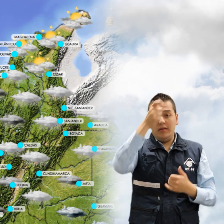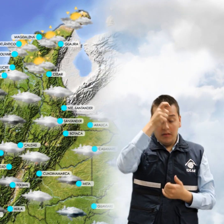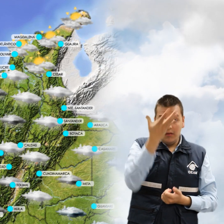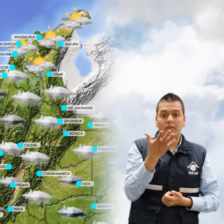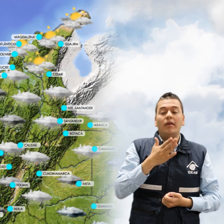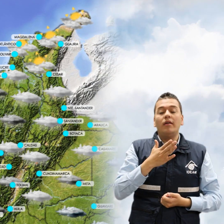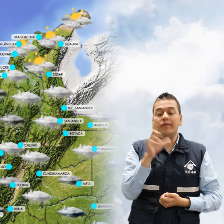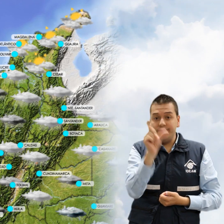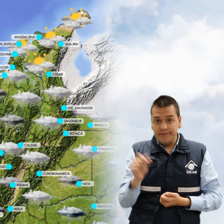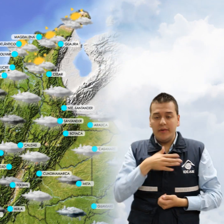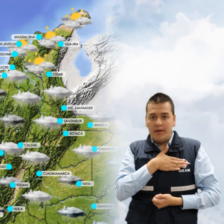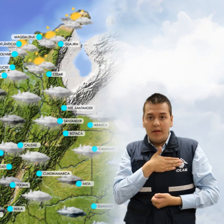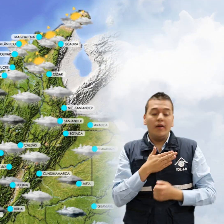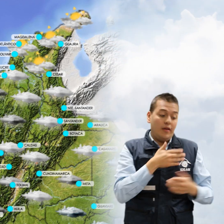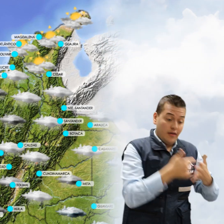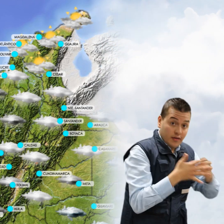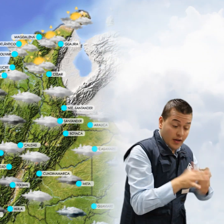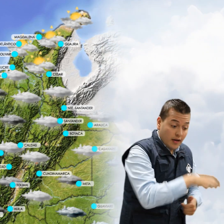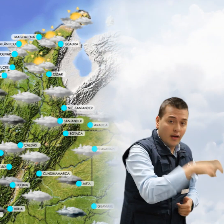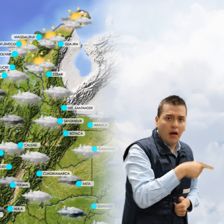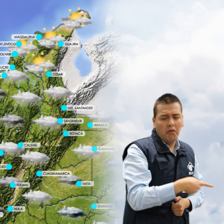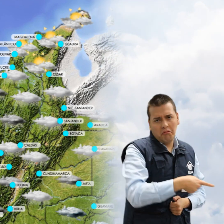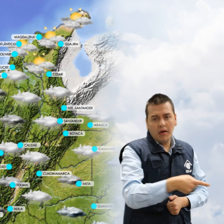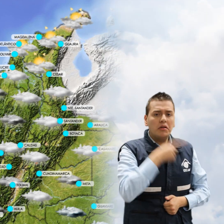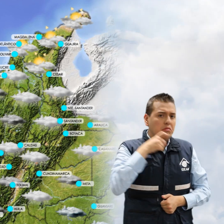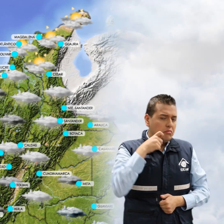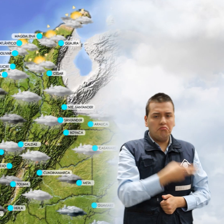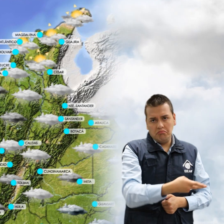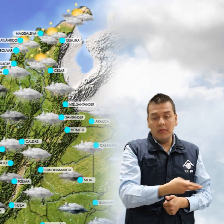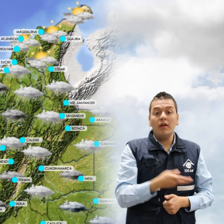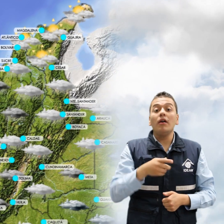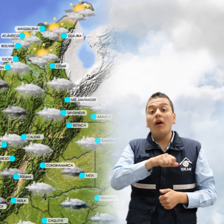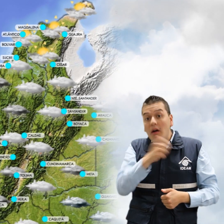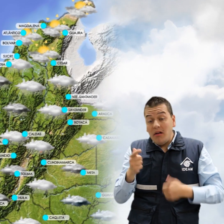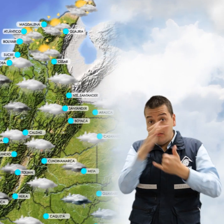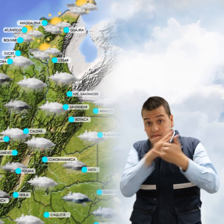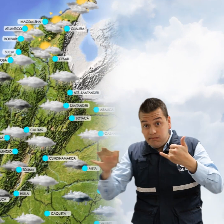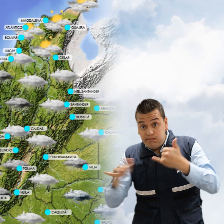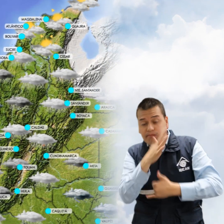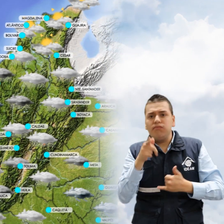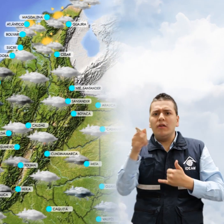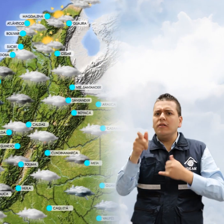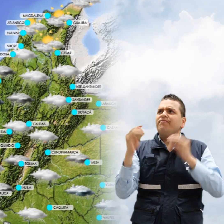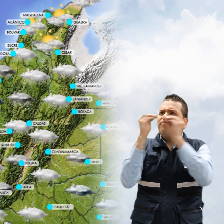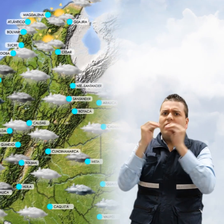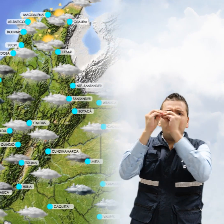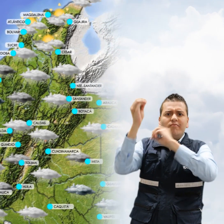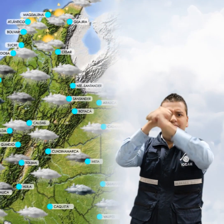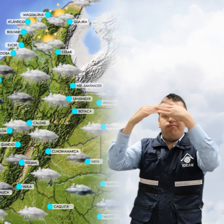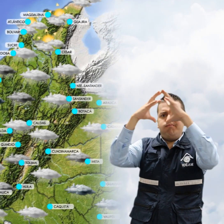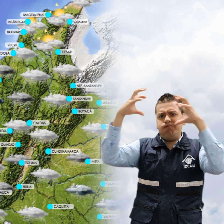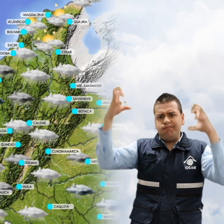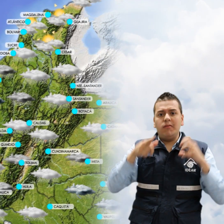Sucre y Bolívar, el archipiélago de San Andrés y Providencia con condiciones secas, la región pacífica con abundante nubosidad y lluvias en